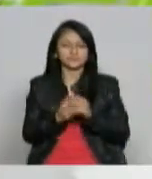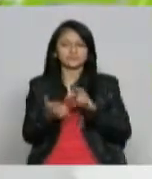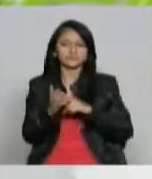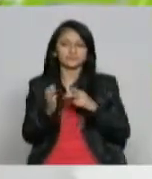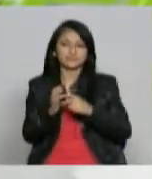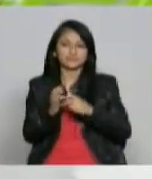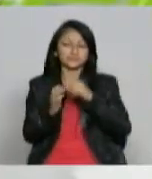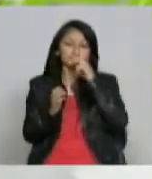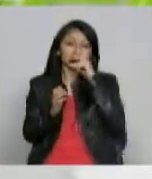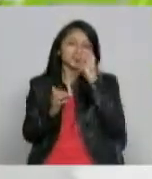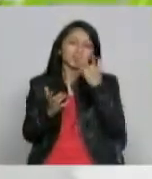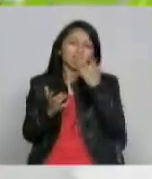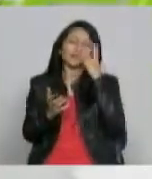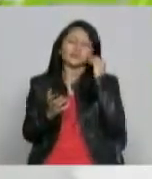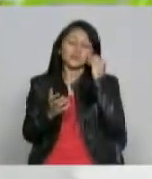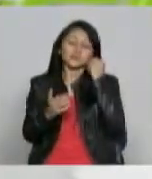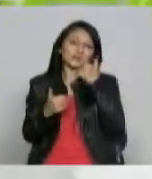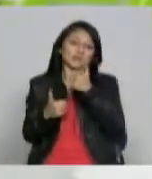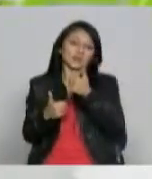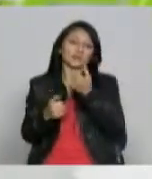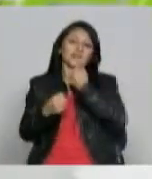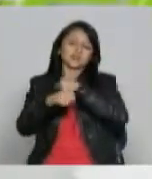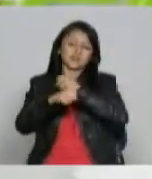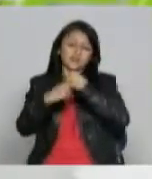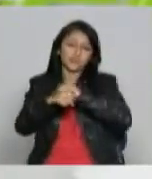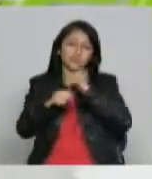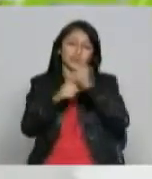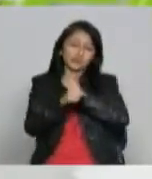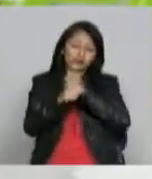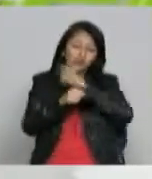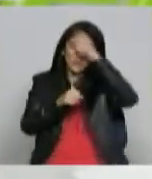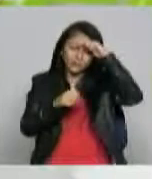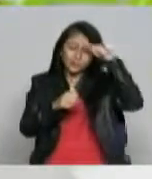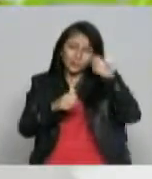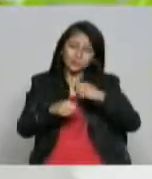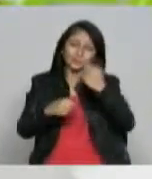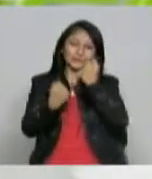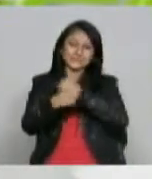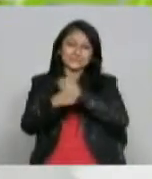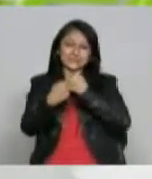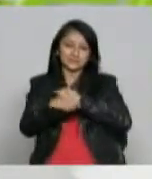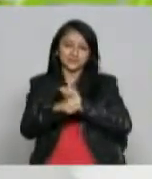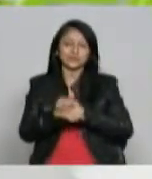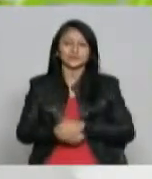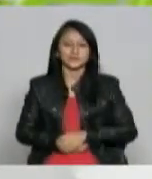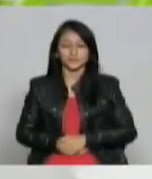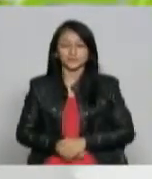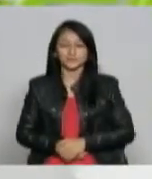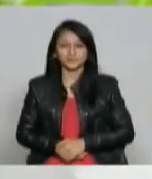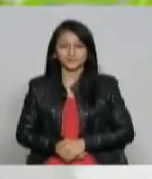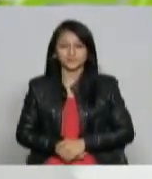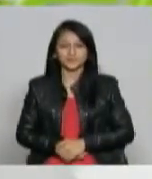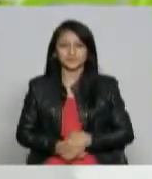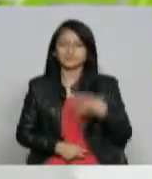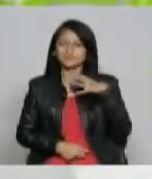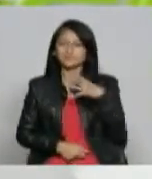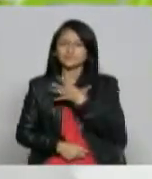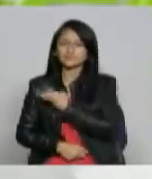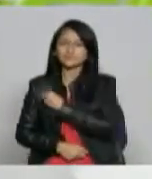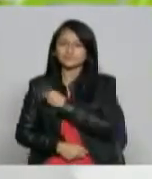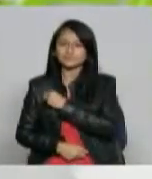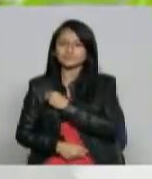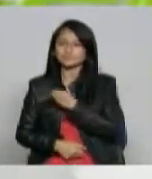quitarles a ellos porque ha sido la lucha el trabajo en esta labor tan difícil como es el periodismo nosotros